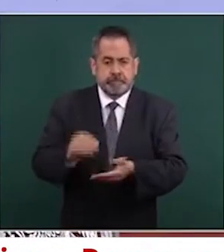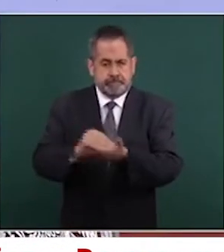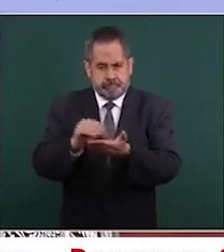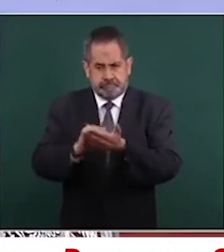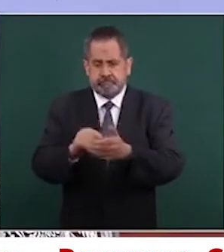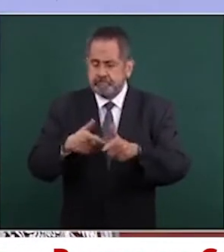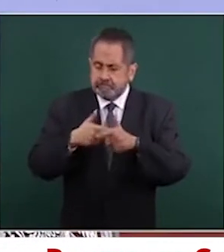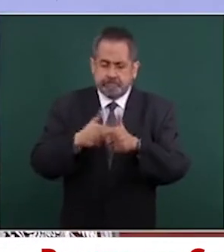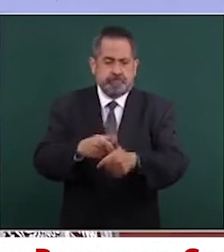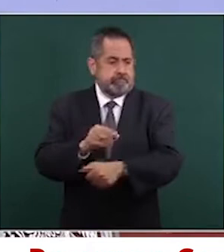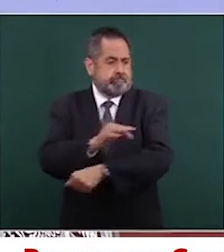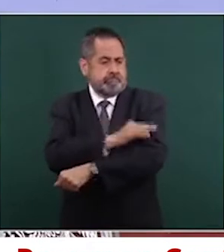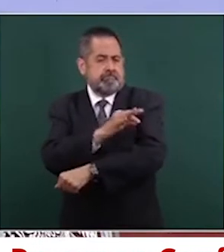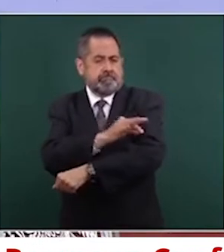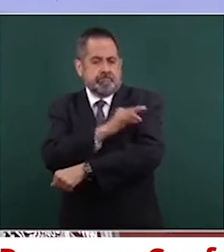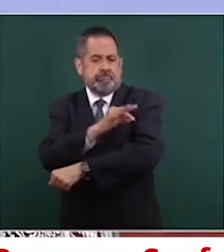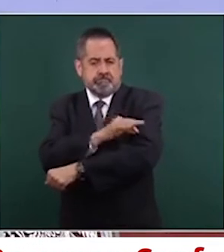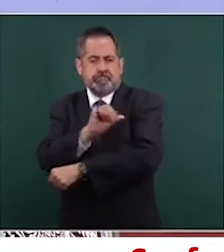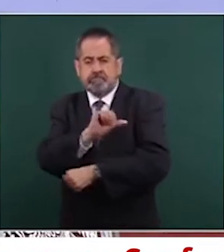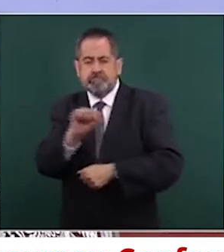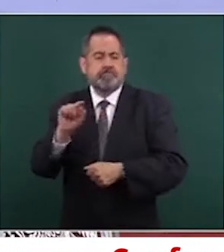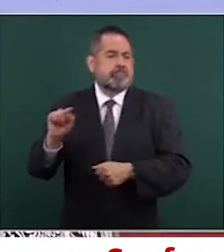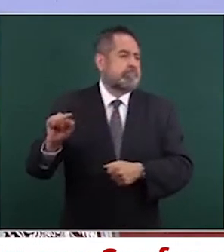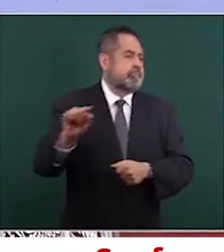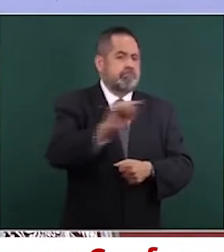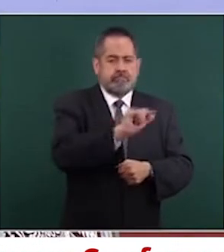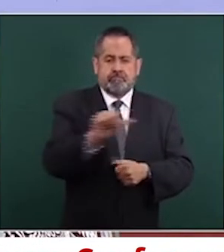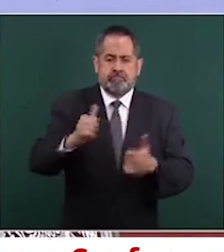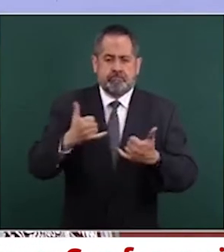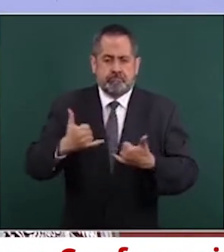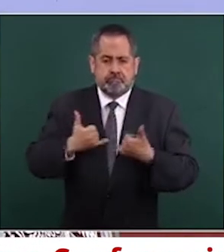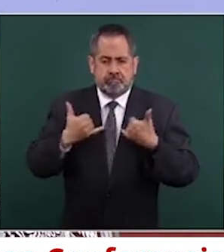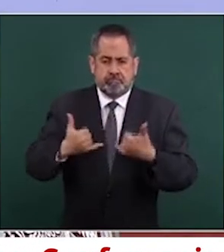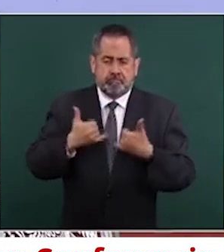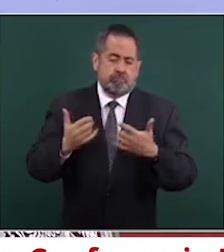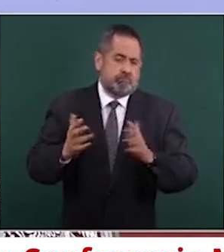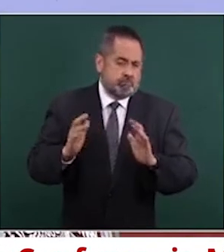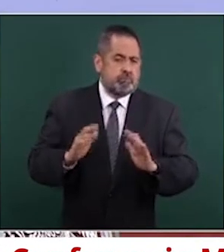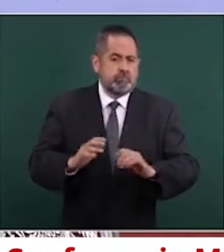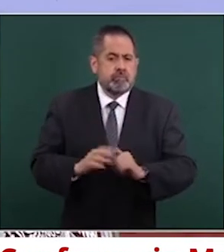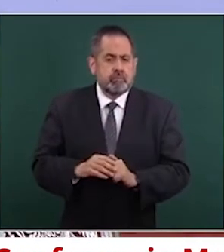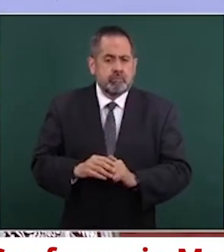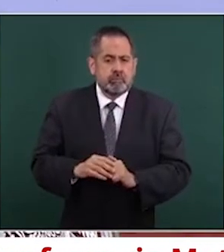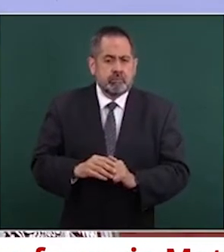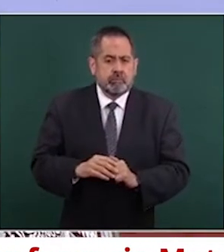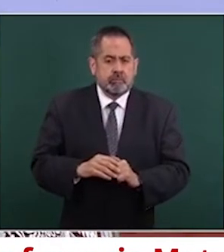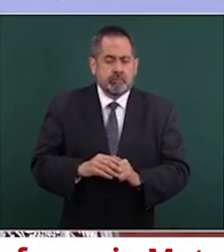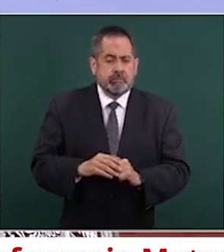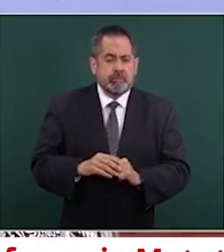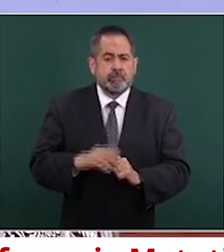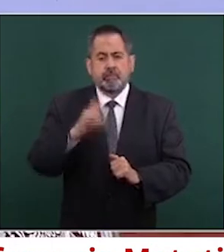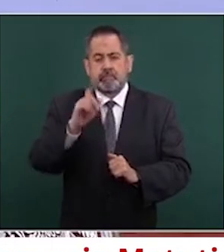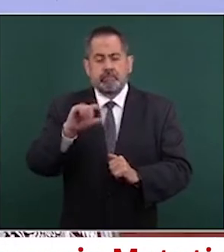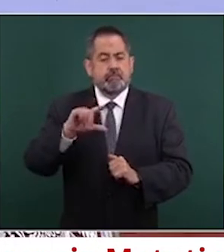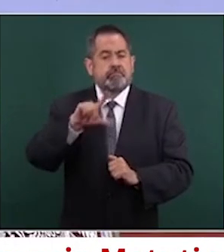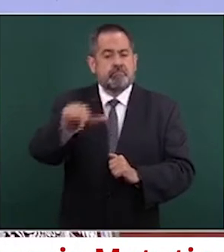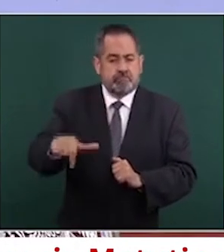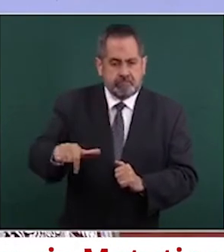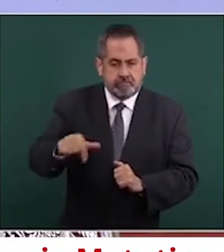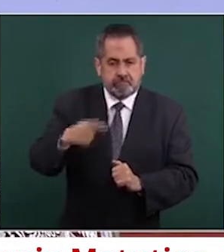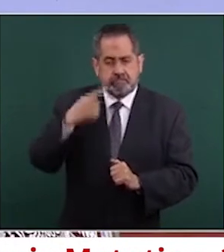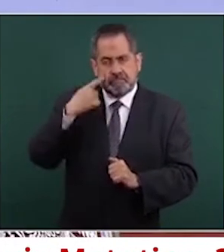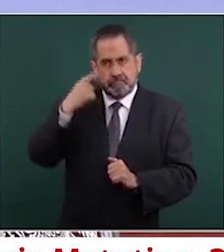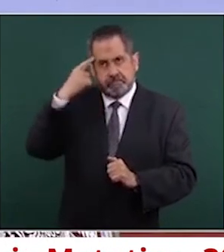vacuna a jóvenes. En su momento se va a decidir sobre